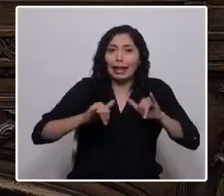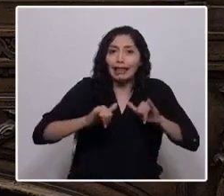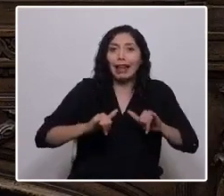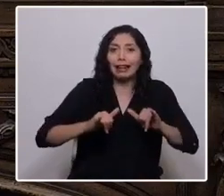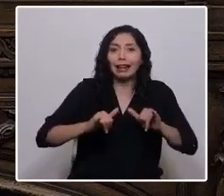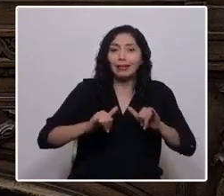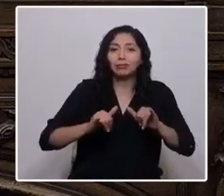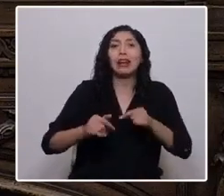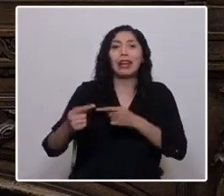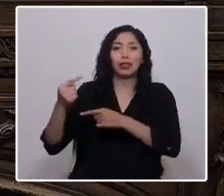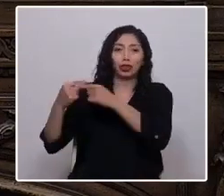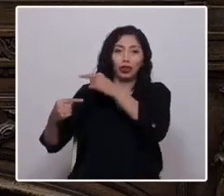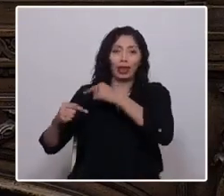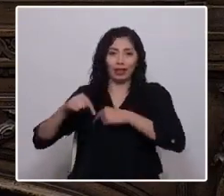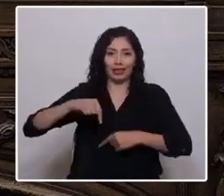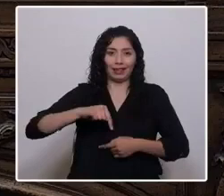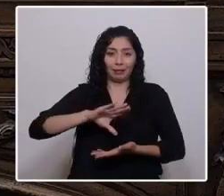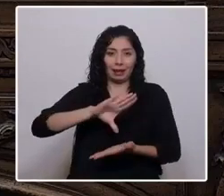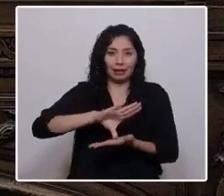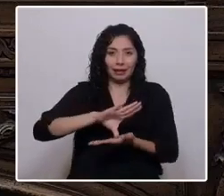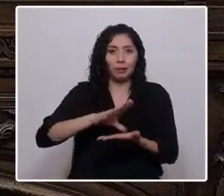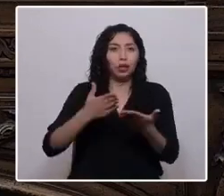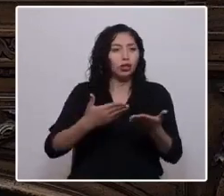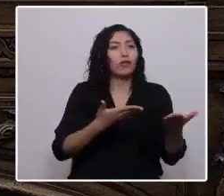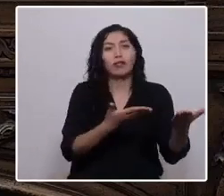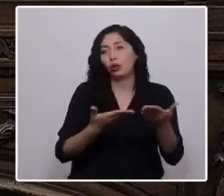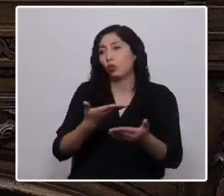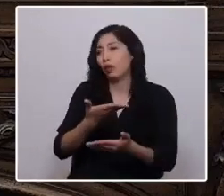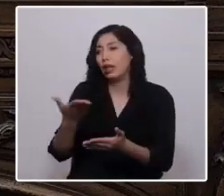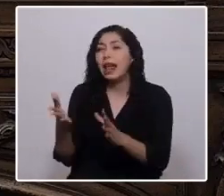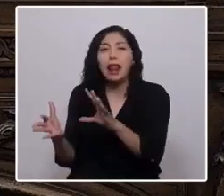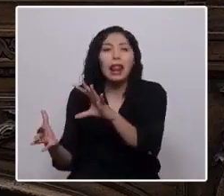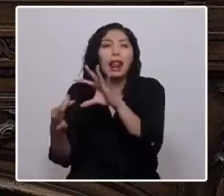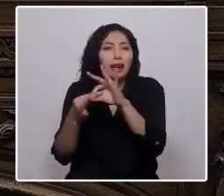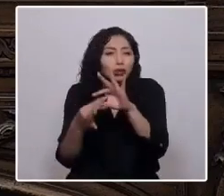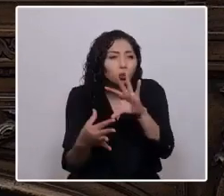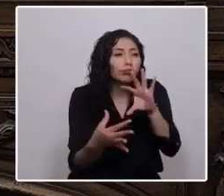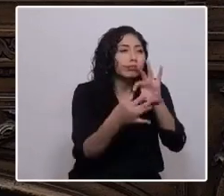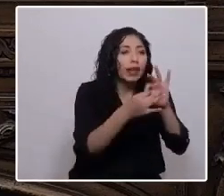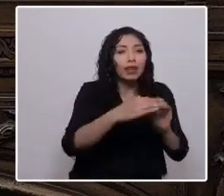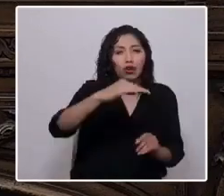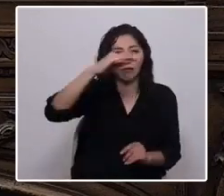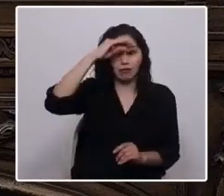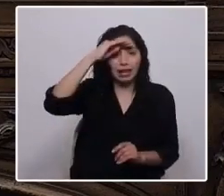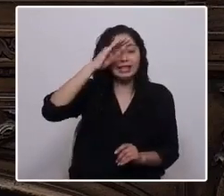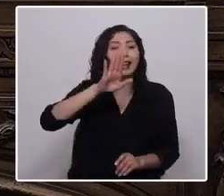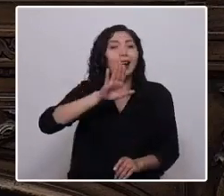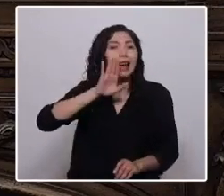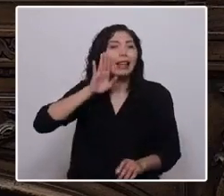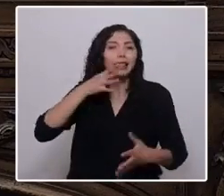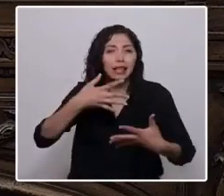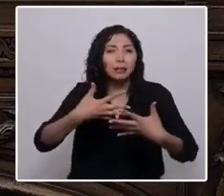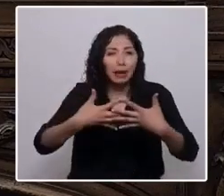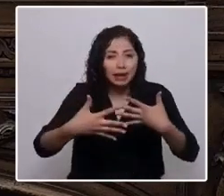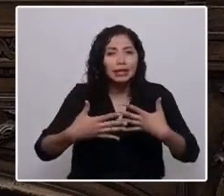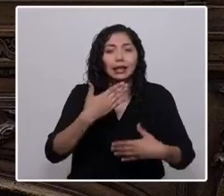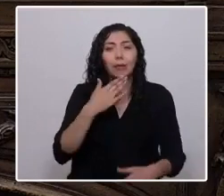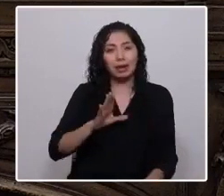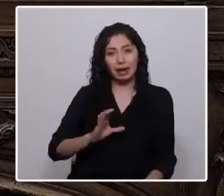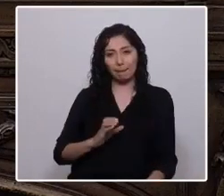eso, les insto a generar lazos de confianza, forjados con transparencia y principalmente con empatía.